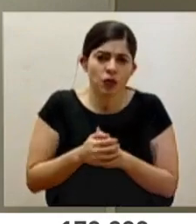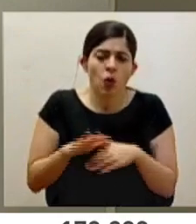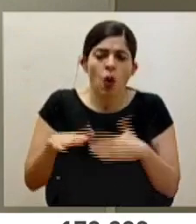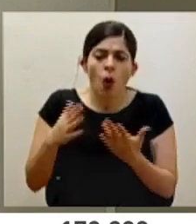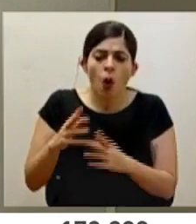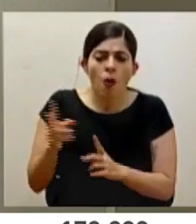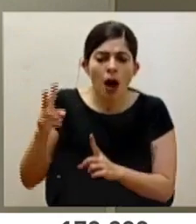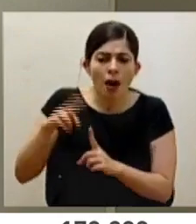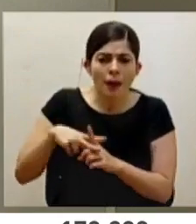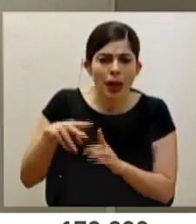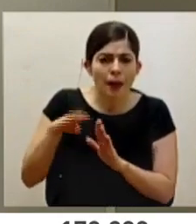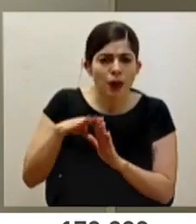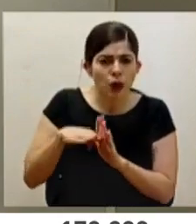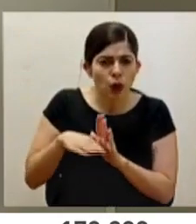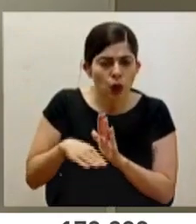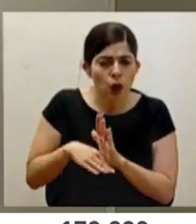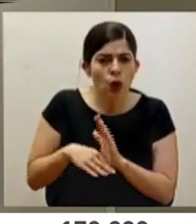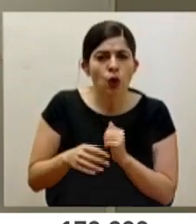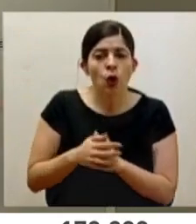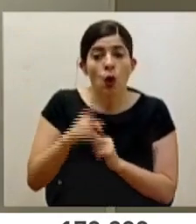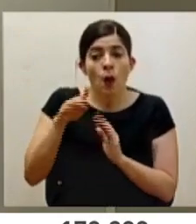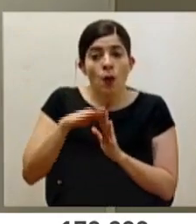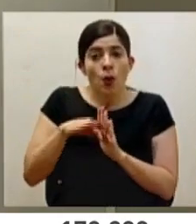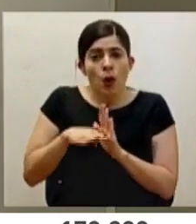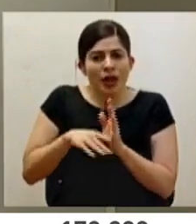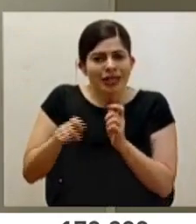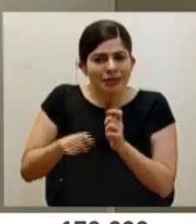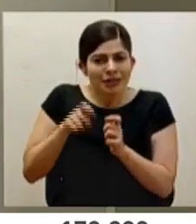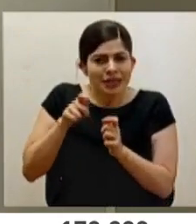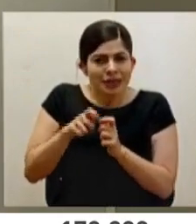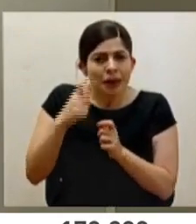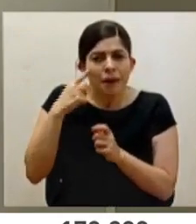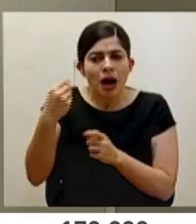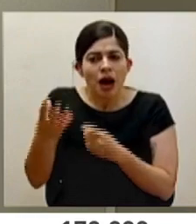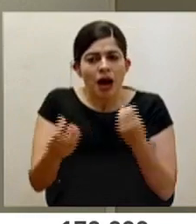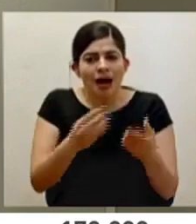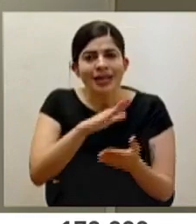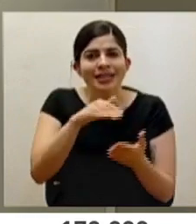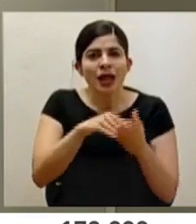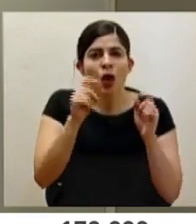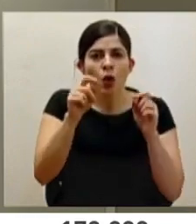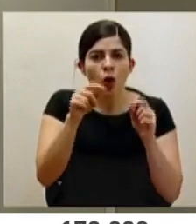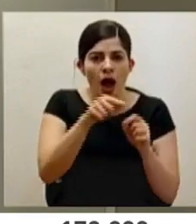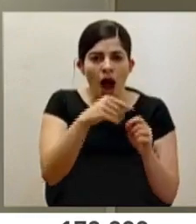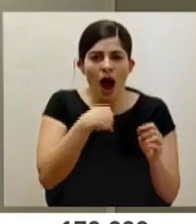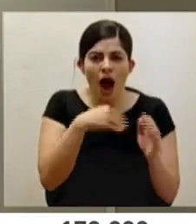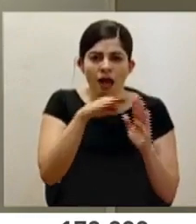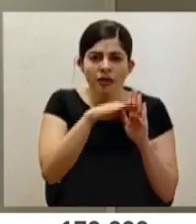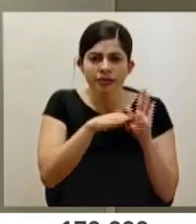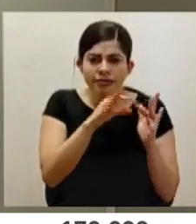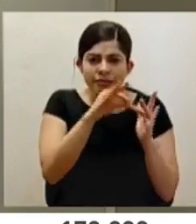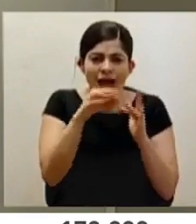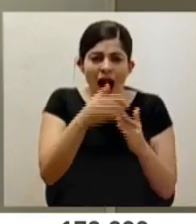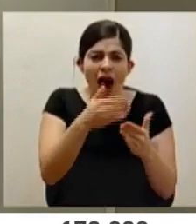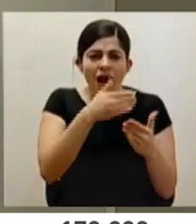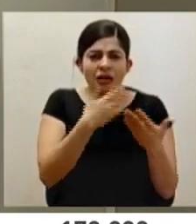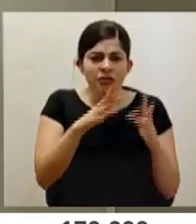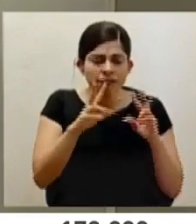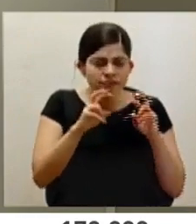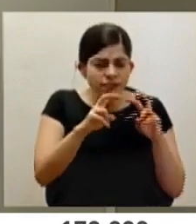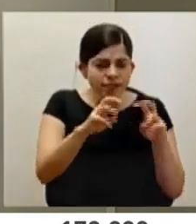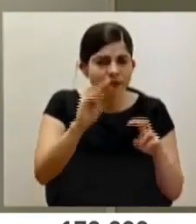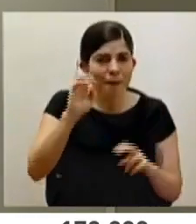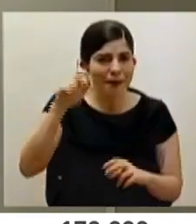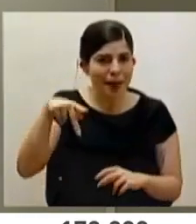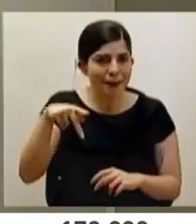aplicación de los protocolos, ¿verdad?, el tener un protocolo específico para los centros educativos, donde ha habido una pre-evaluación, por ejemplo, por parte